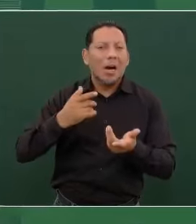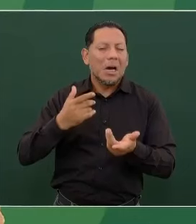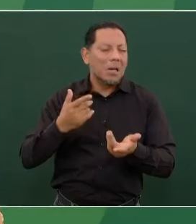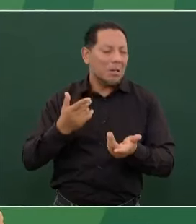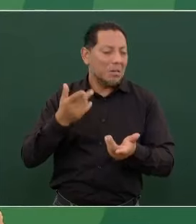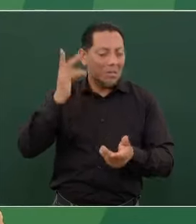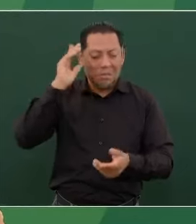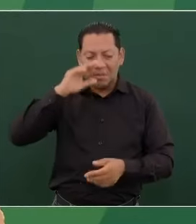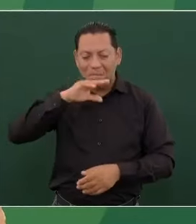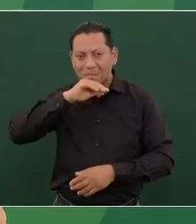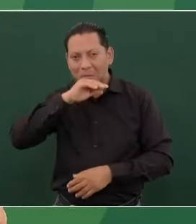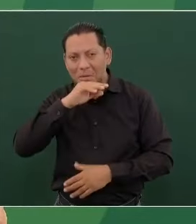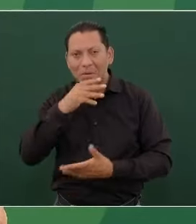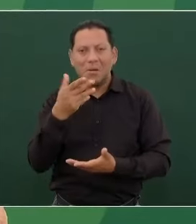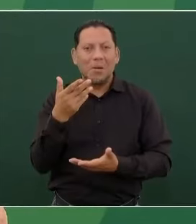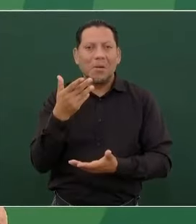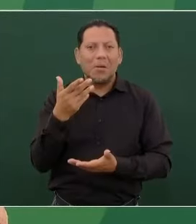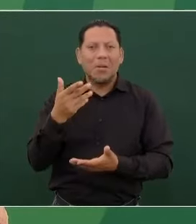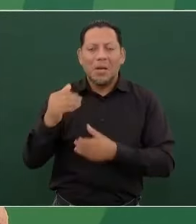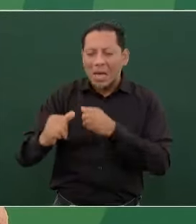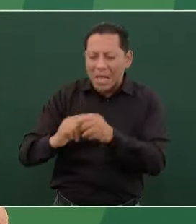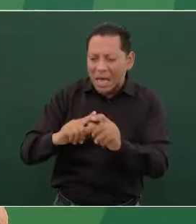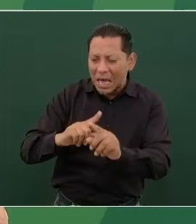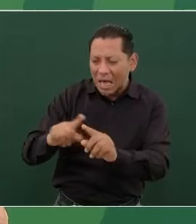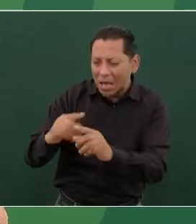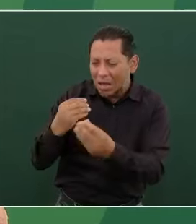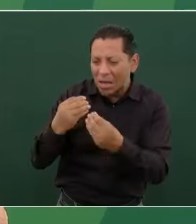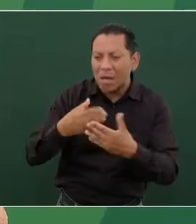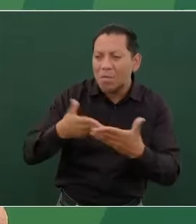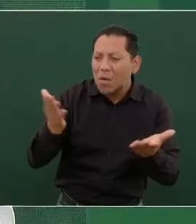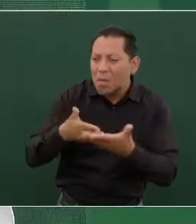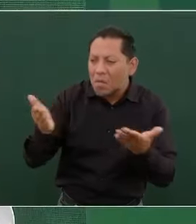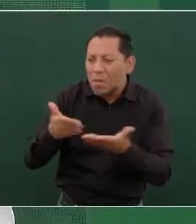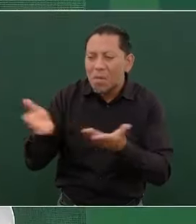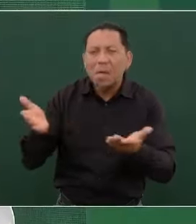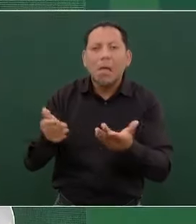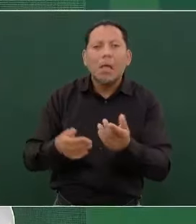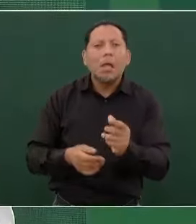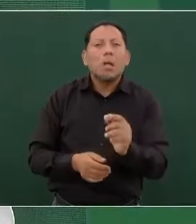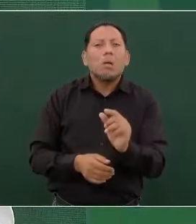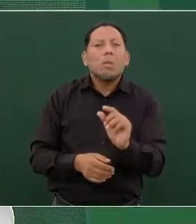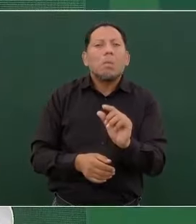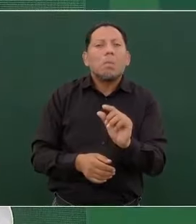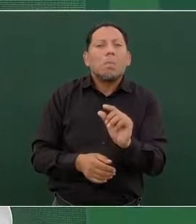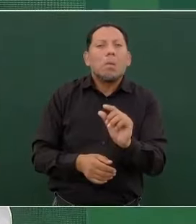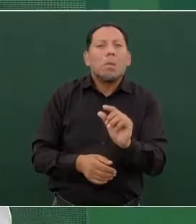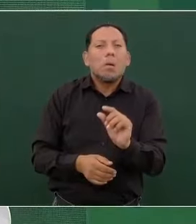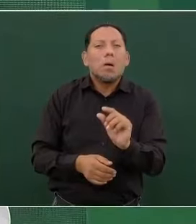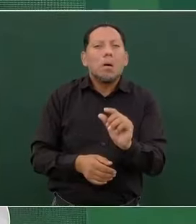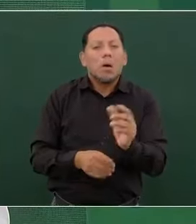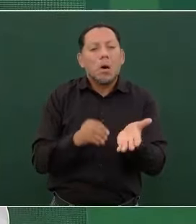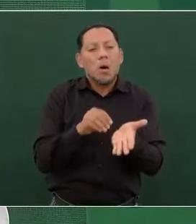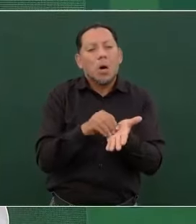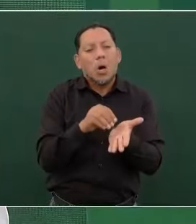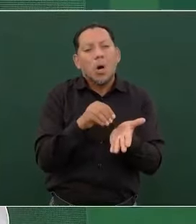chivos, borregos, puercos, cochinos, marranos,